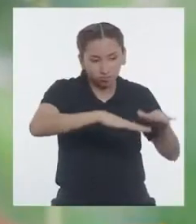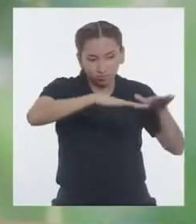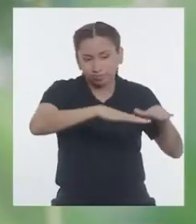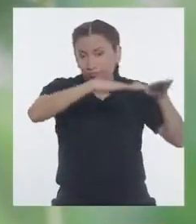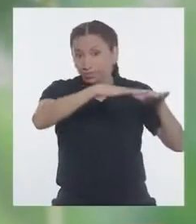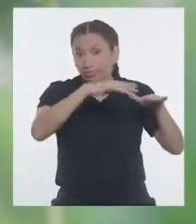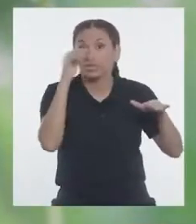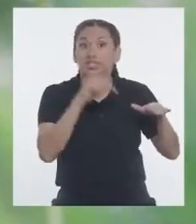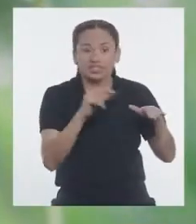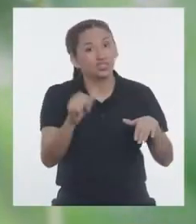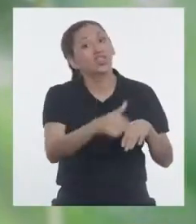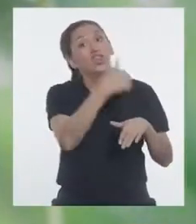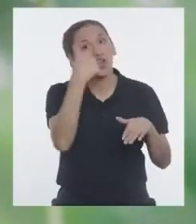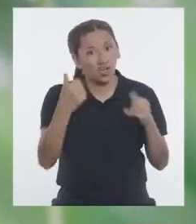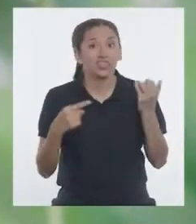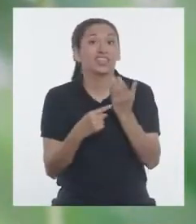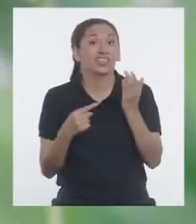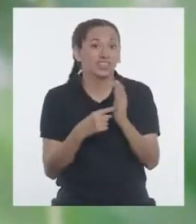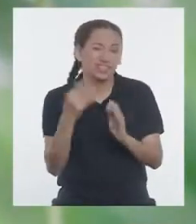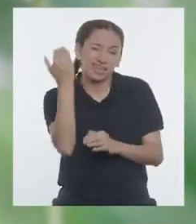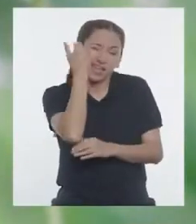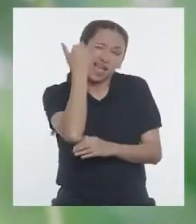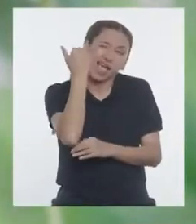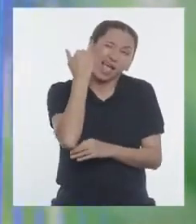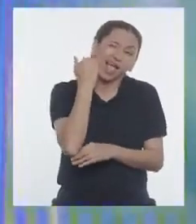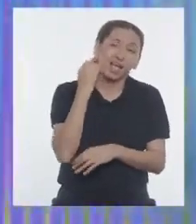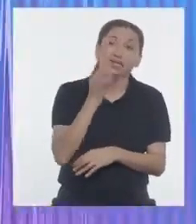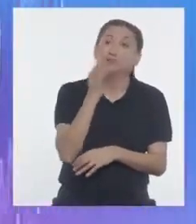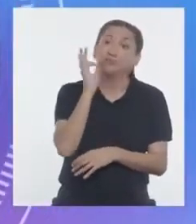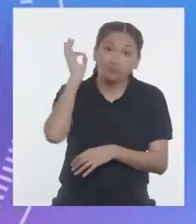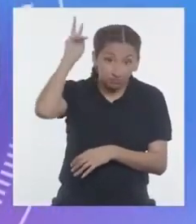¡Genial! ¡Esa es otra técnica ancestral!